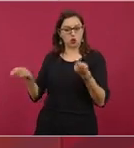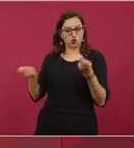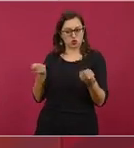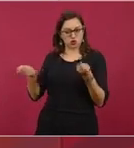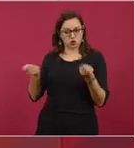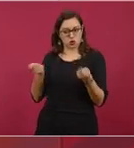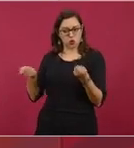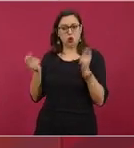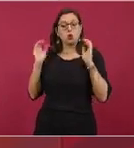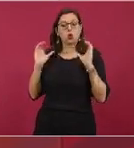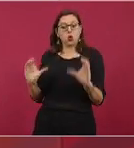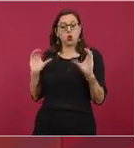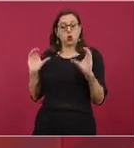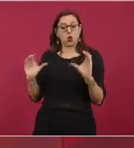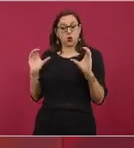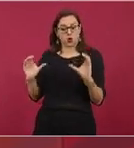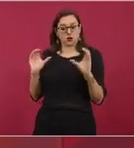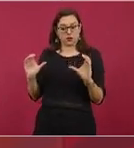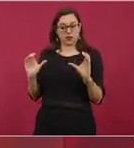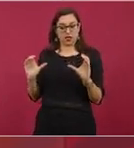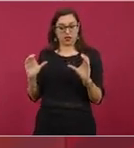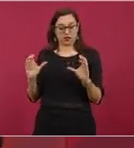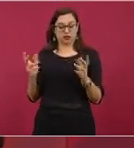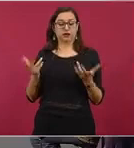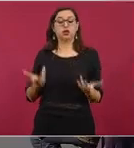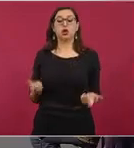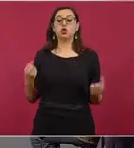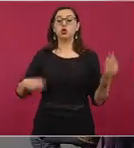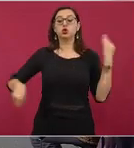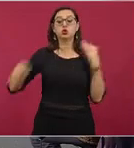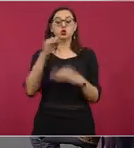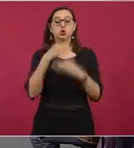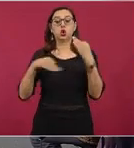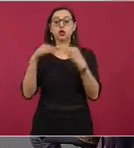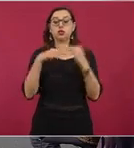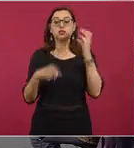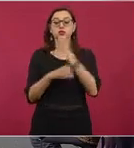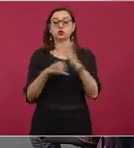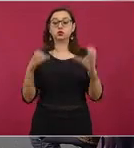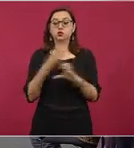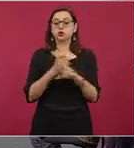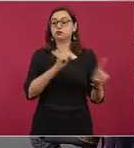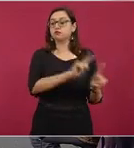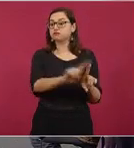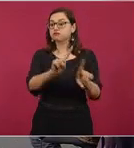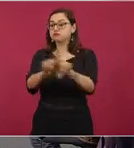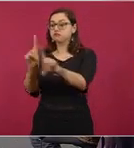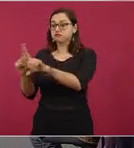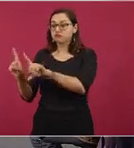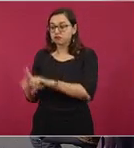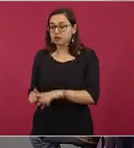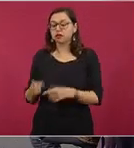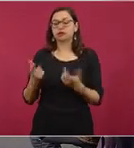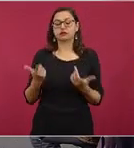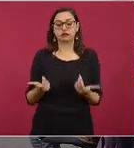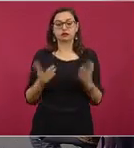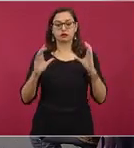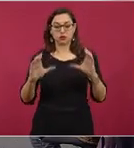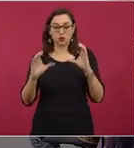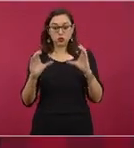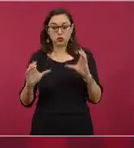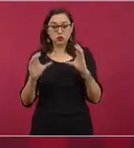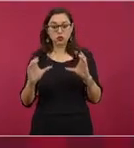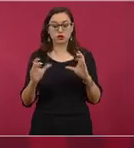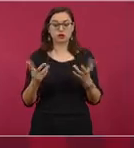precios de todo aquello que tiene que ver con la economía popular que puede